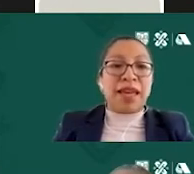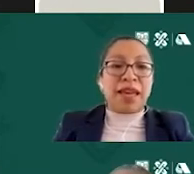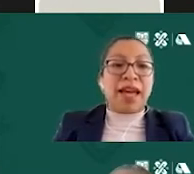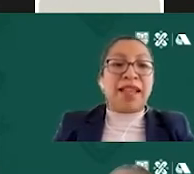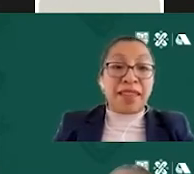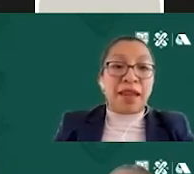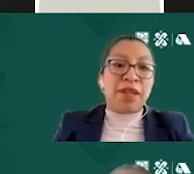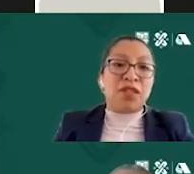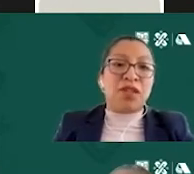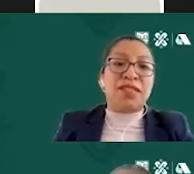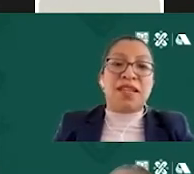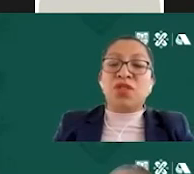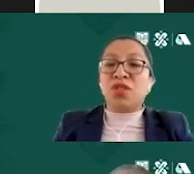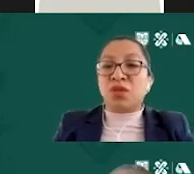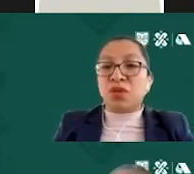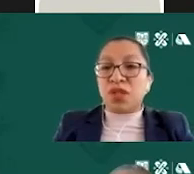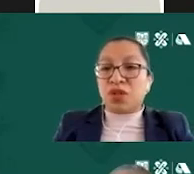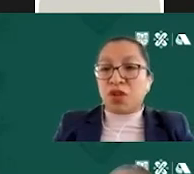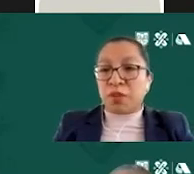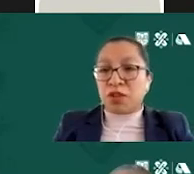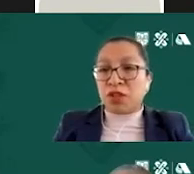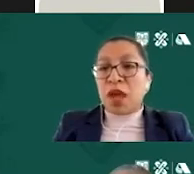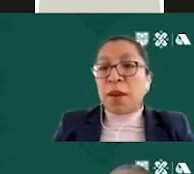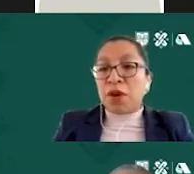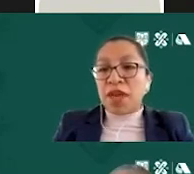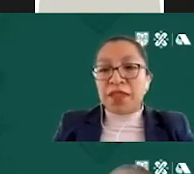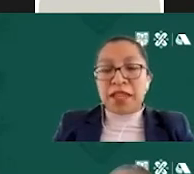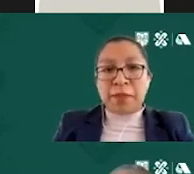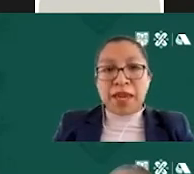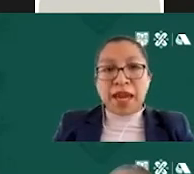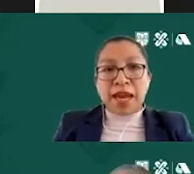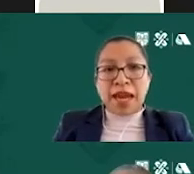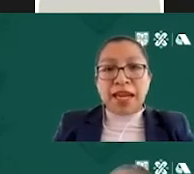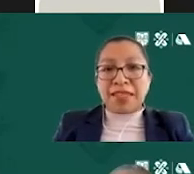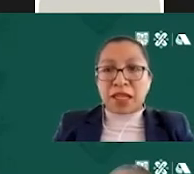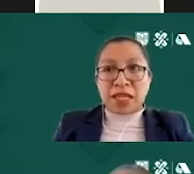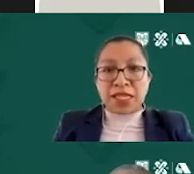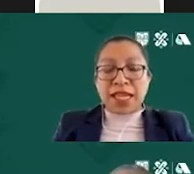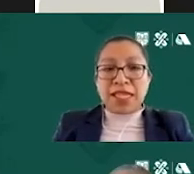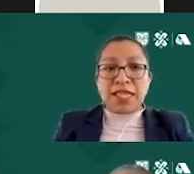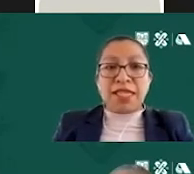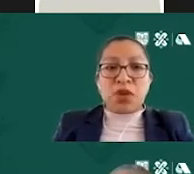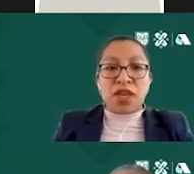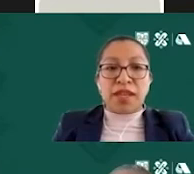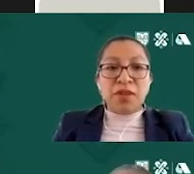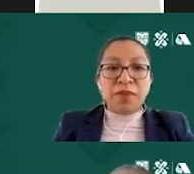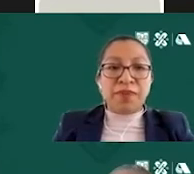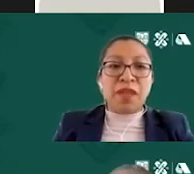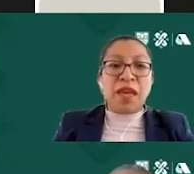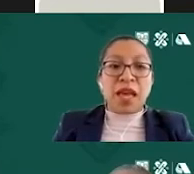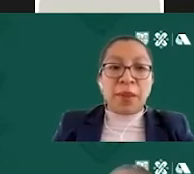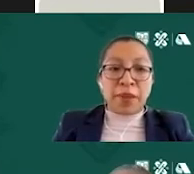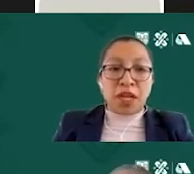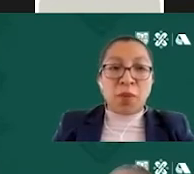que atienden personas de escasos recursos económicos voy a meterme a las características de este proyecto